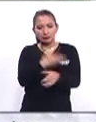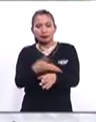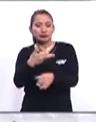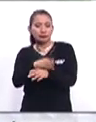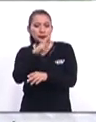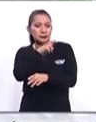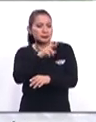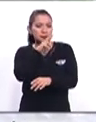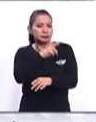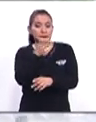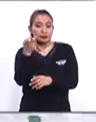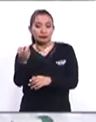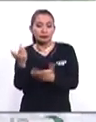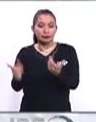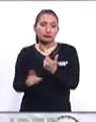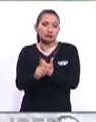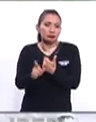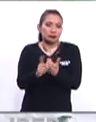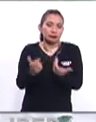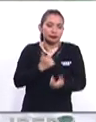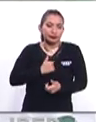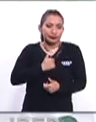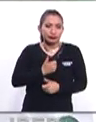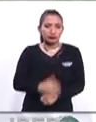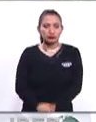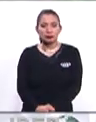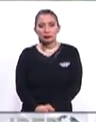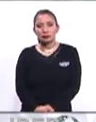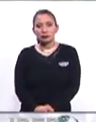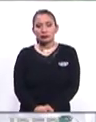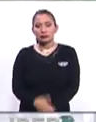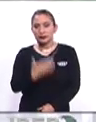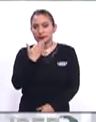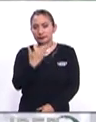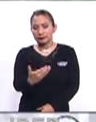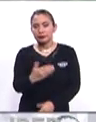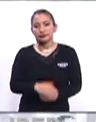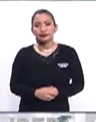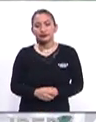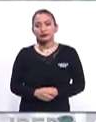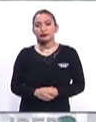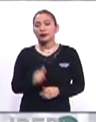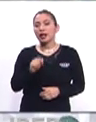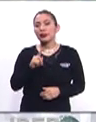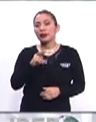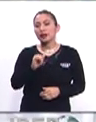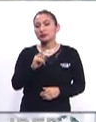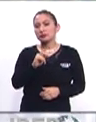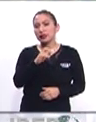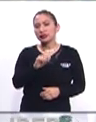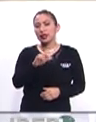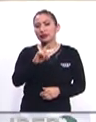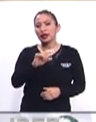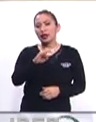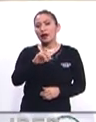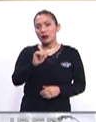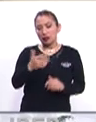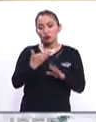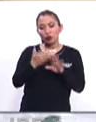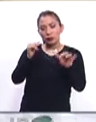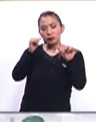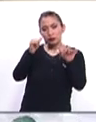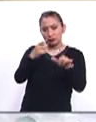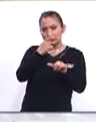solución pronta ante este pues lamentable hecho. Muy bien, pues Andrés Peña de Cabal, estaremos muy